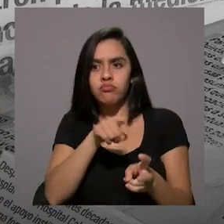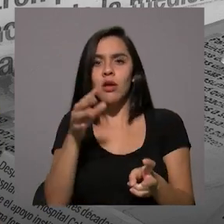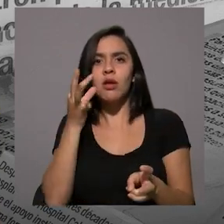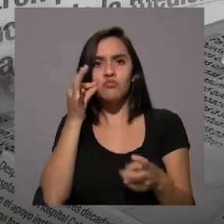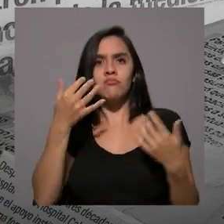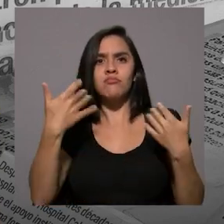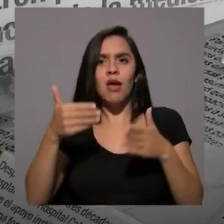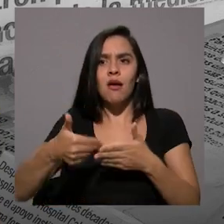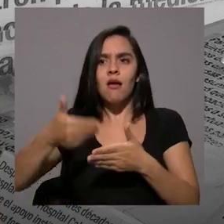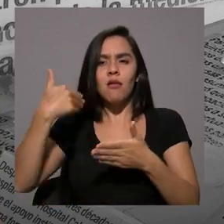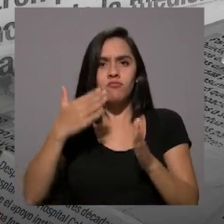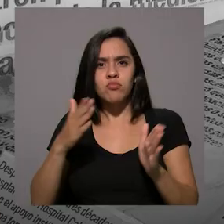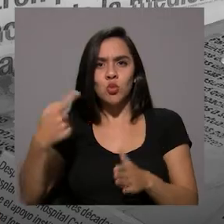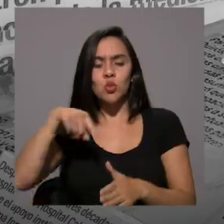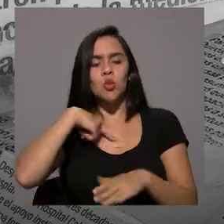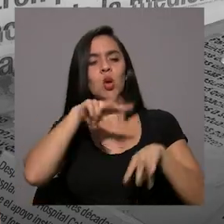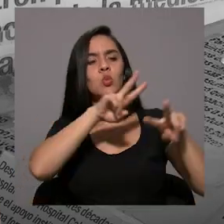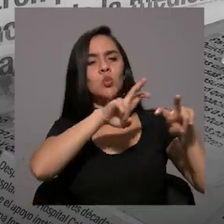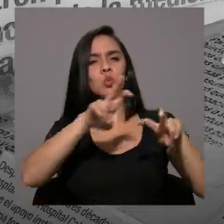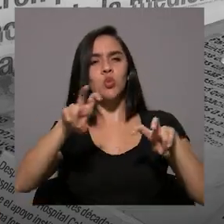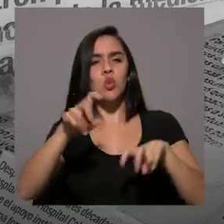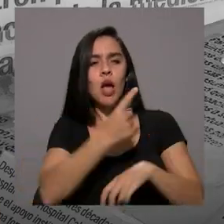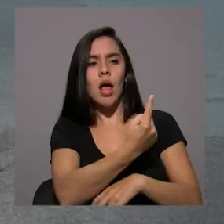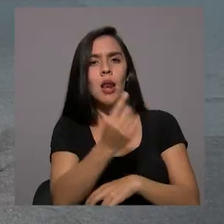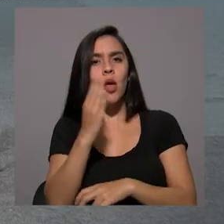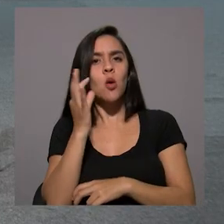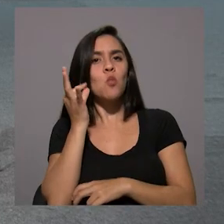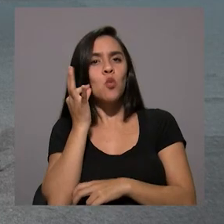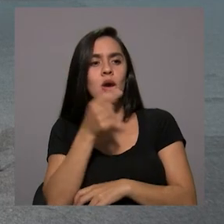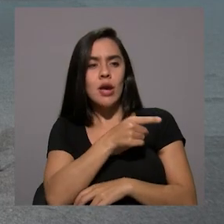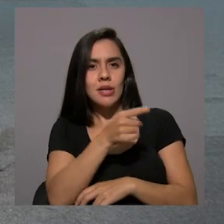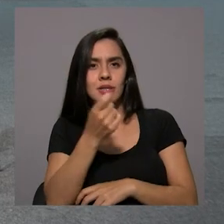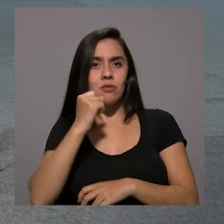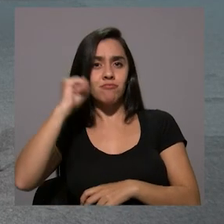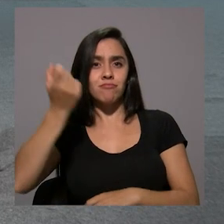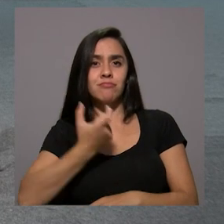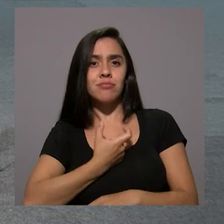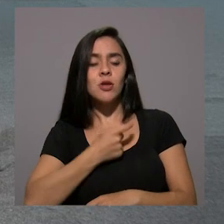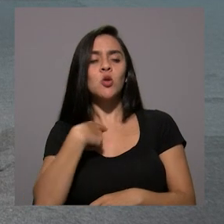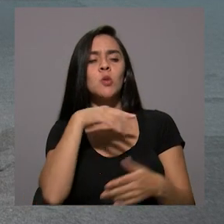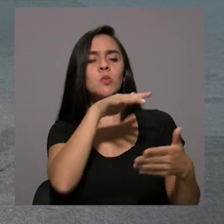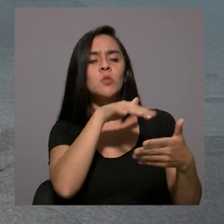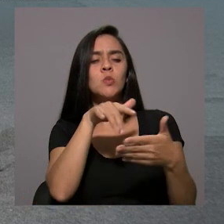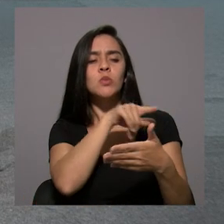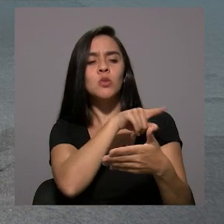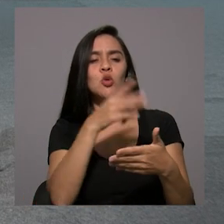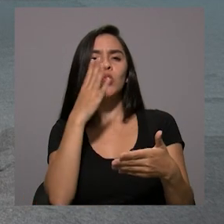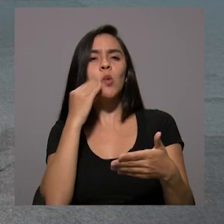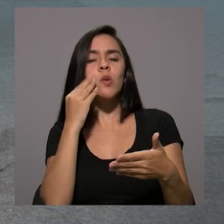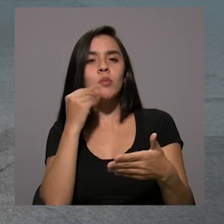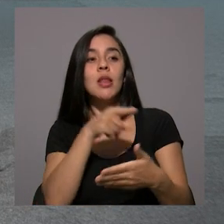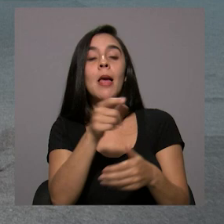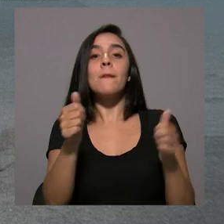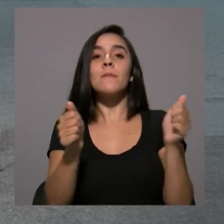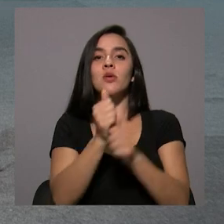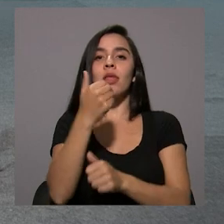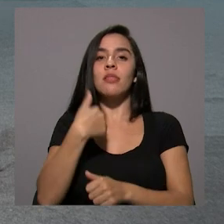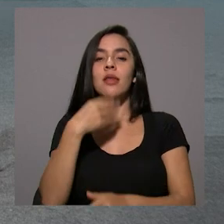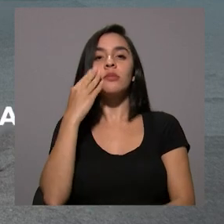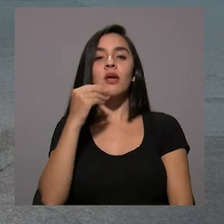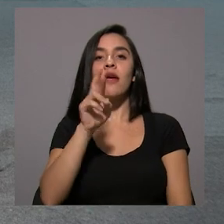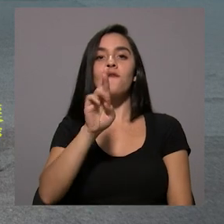están muy preparadas. Hicimos una revisión muy detallada de sus hojas de vida. Y la mayoría tiene experiencia como